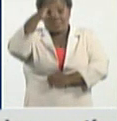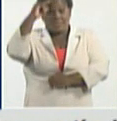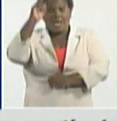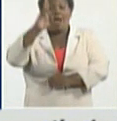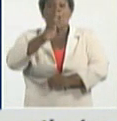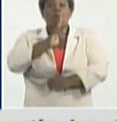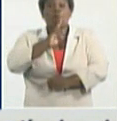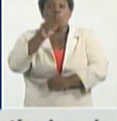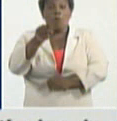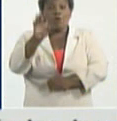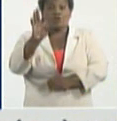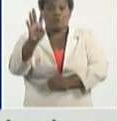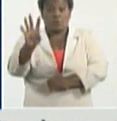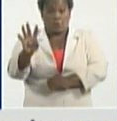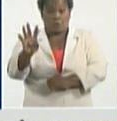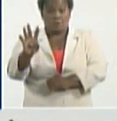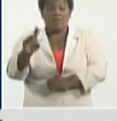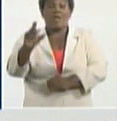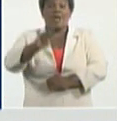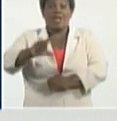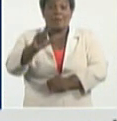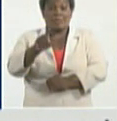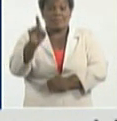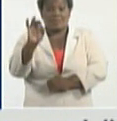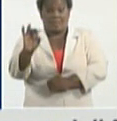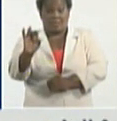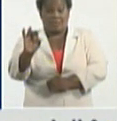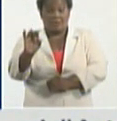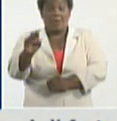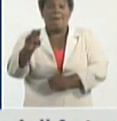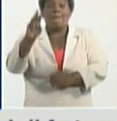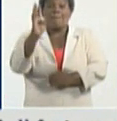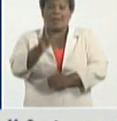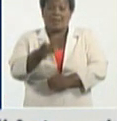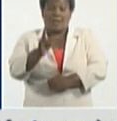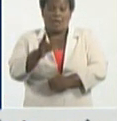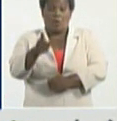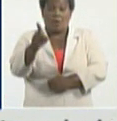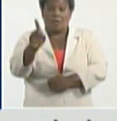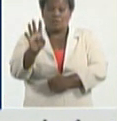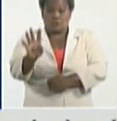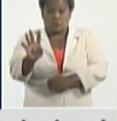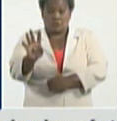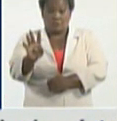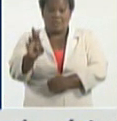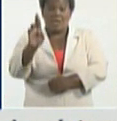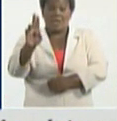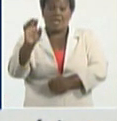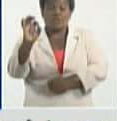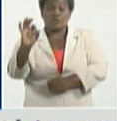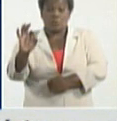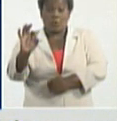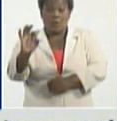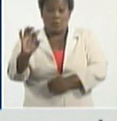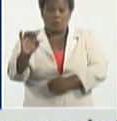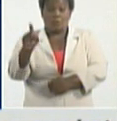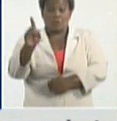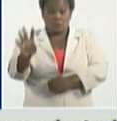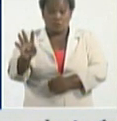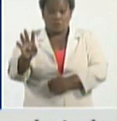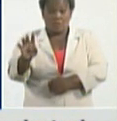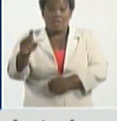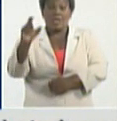84, Caibarín 17, Manicaragua 14, igual que Ranchuelo, Camajuaní 12,